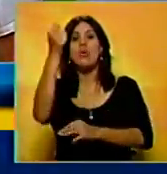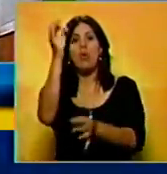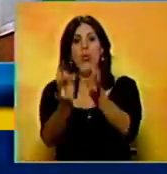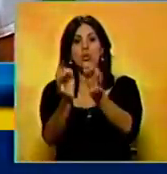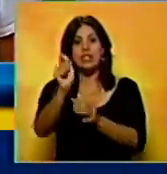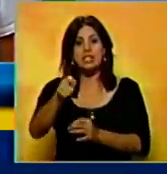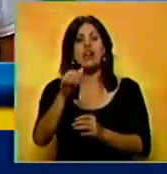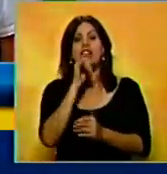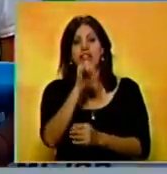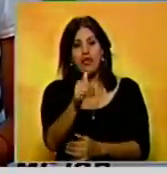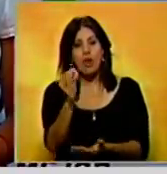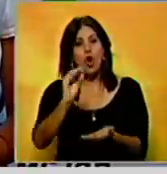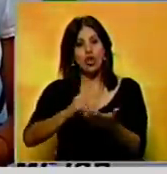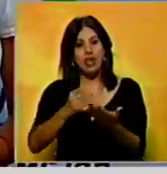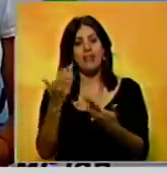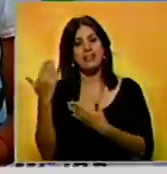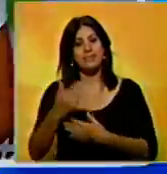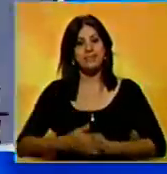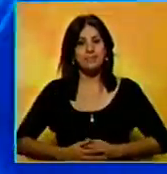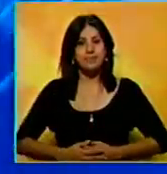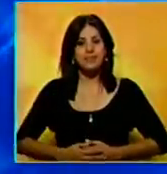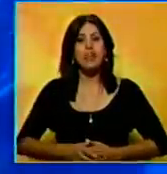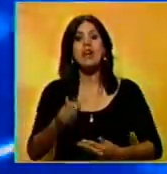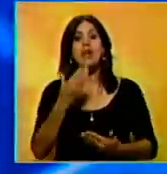Supremo de Justicia. Con esta información regresamos al estudio. Muchísimas gracias.